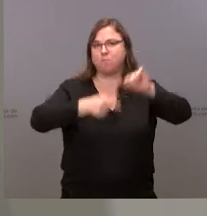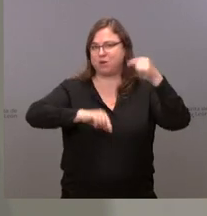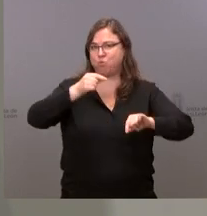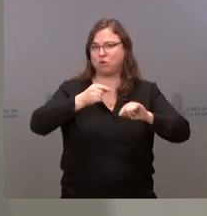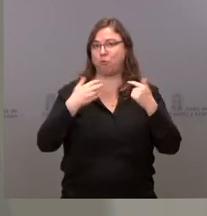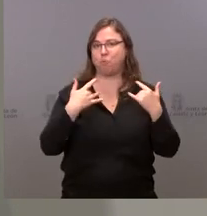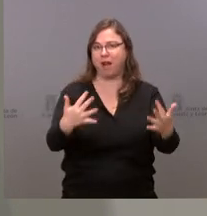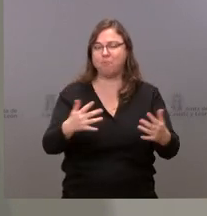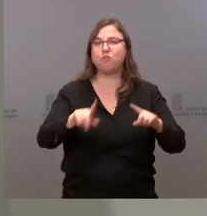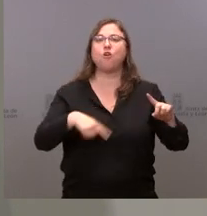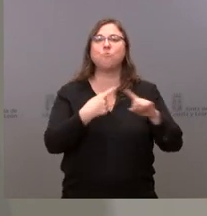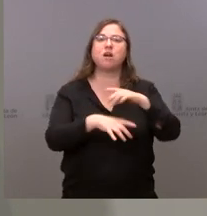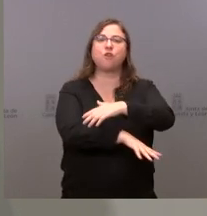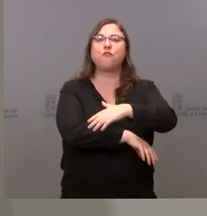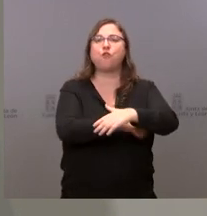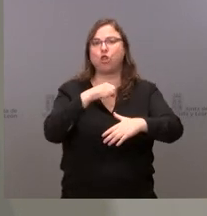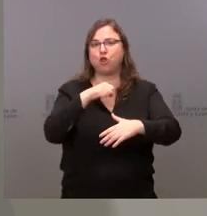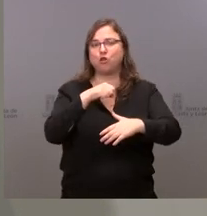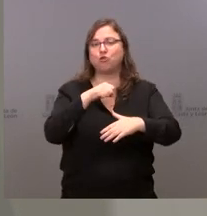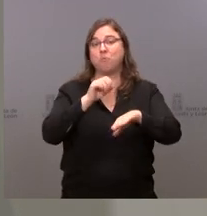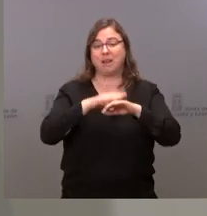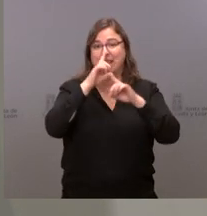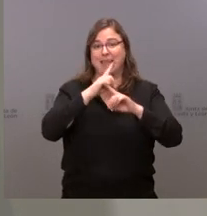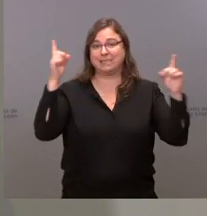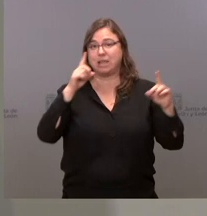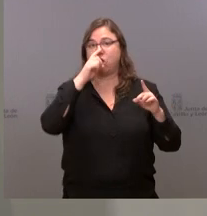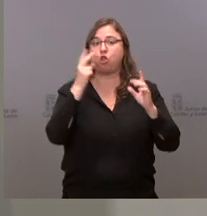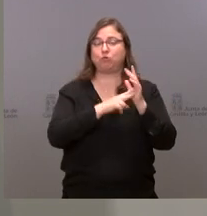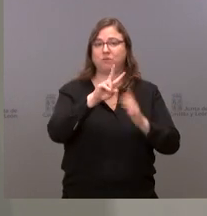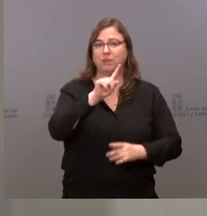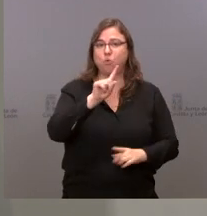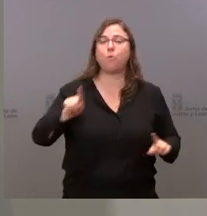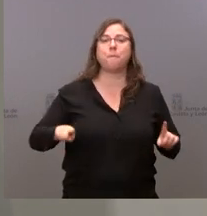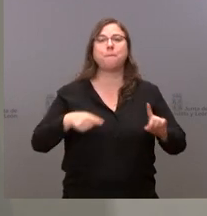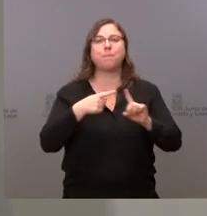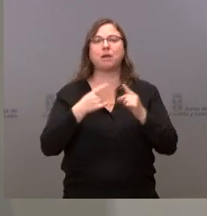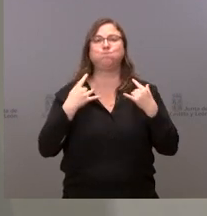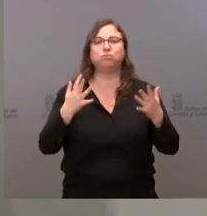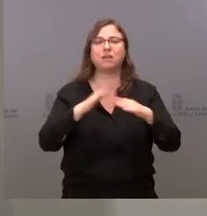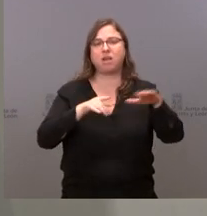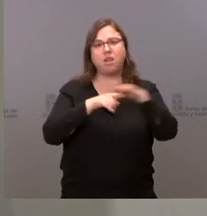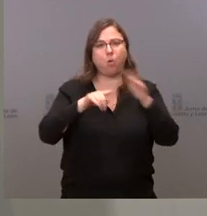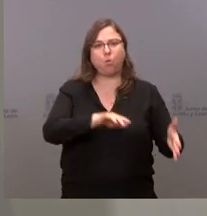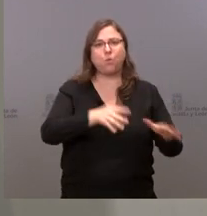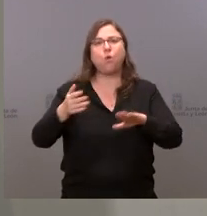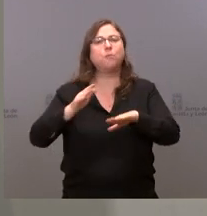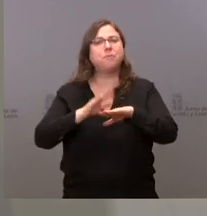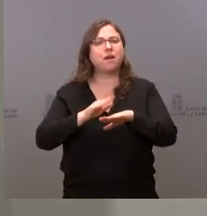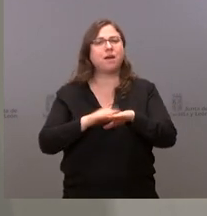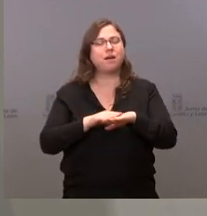acelerar la gestión de los fondos para este año 2021 y también acelerar la ejecución de